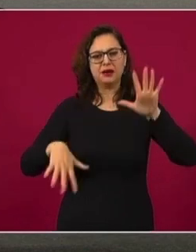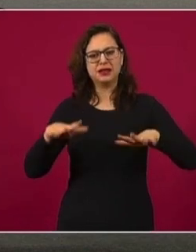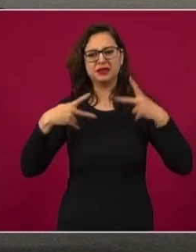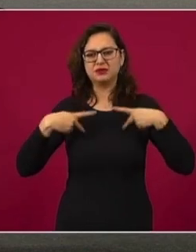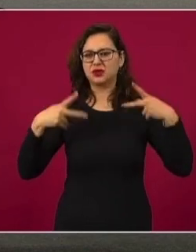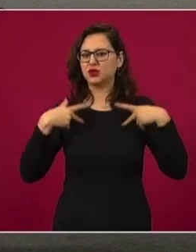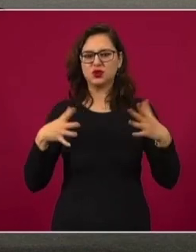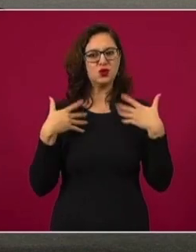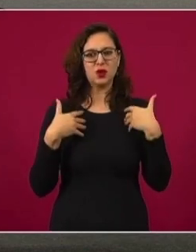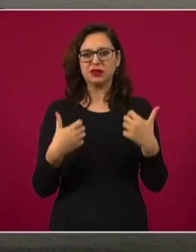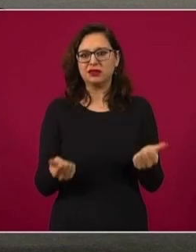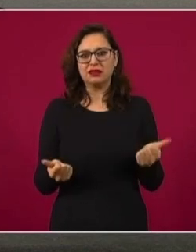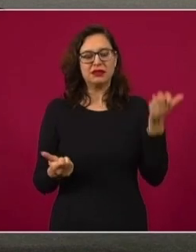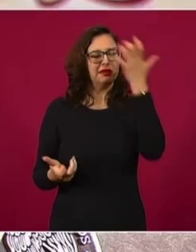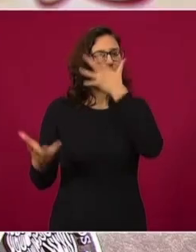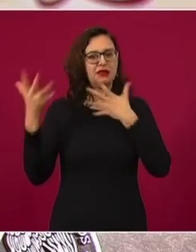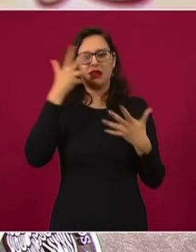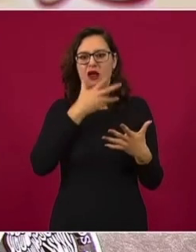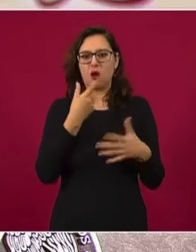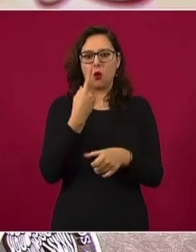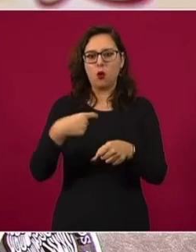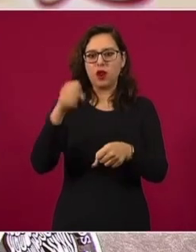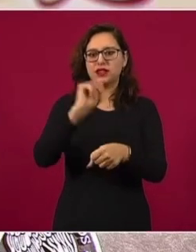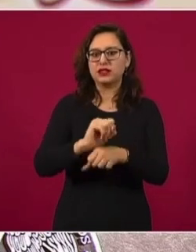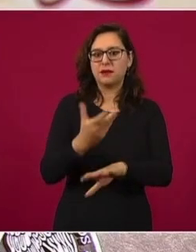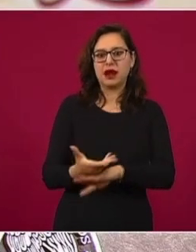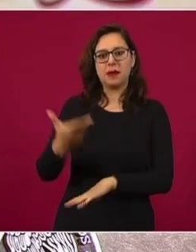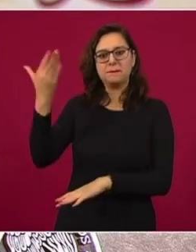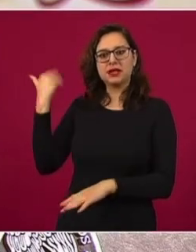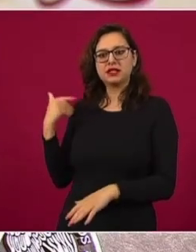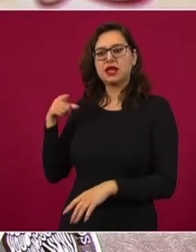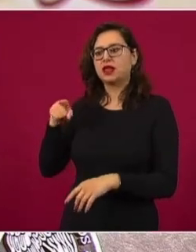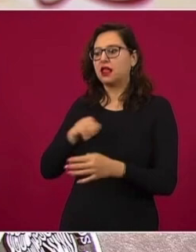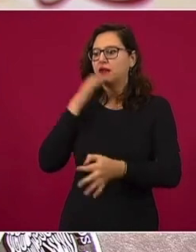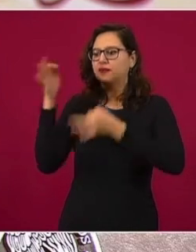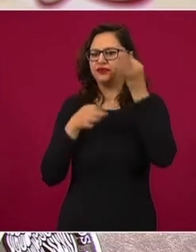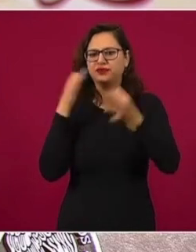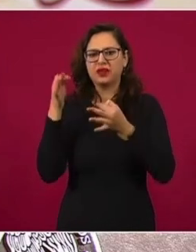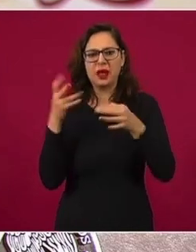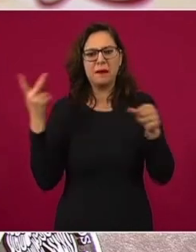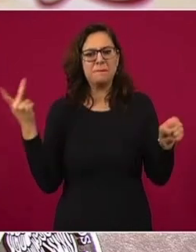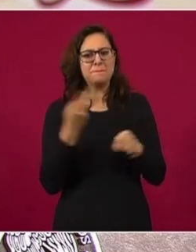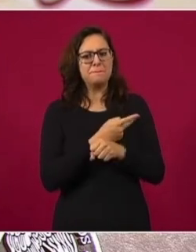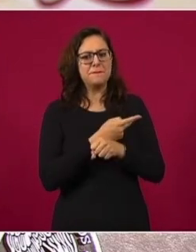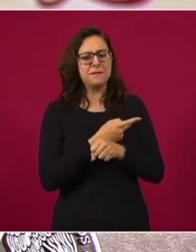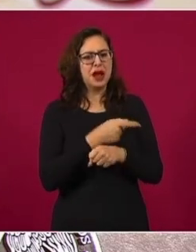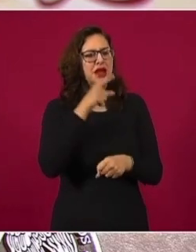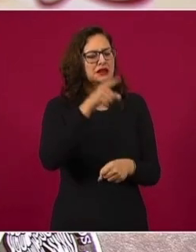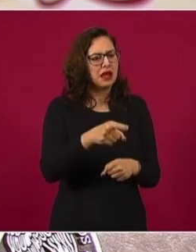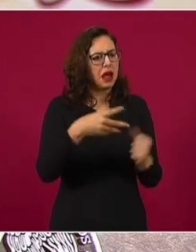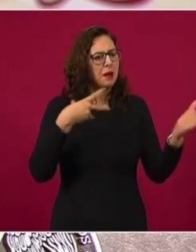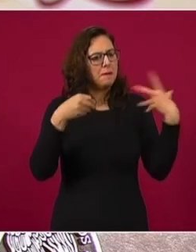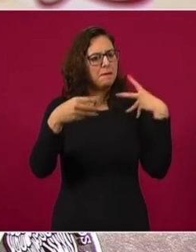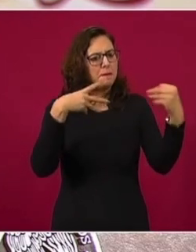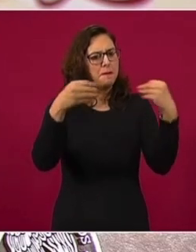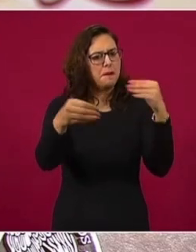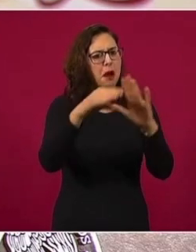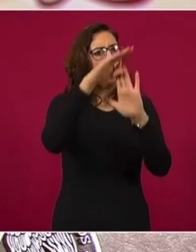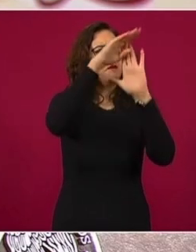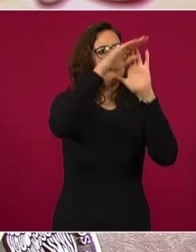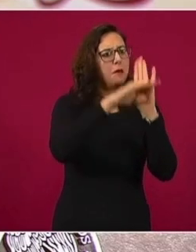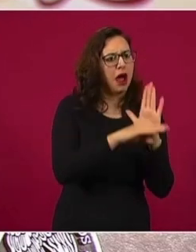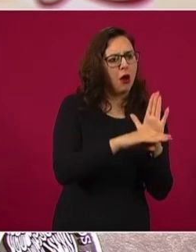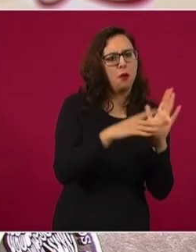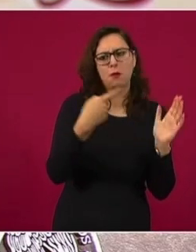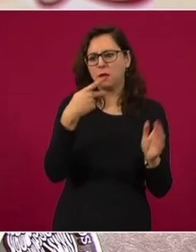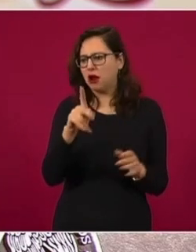personas, lo vimos en los medios de comunicación la semana pasada, que no entendían por qué, a pesar de que habíamos dicho que la epidemia va a la baja, se